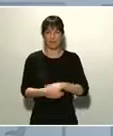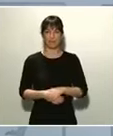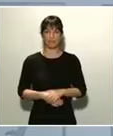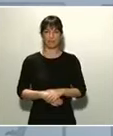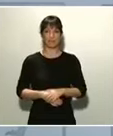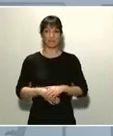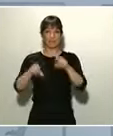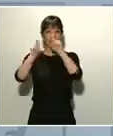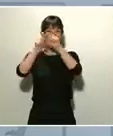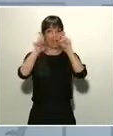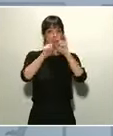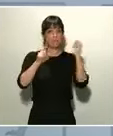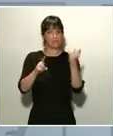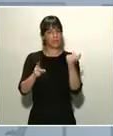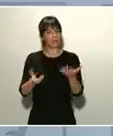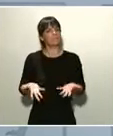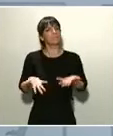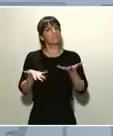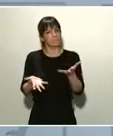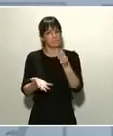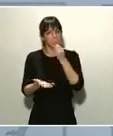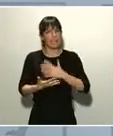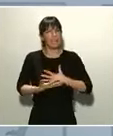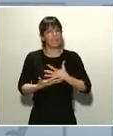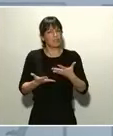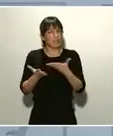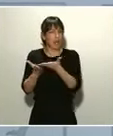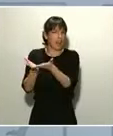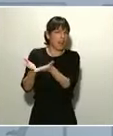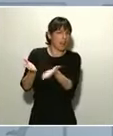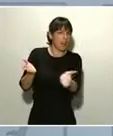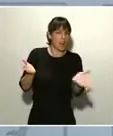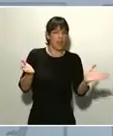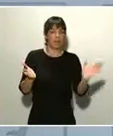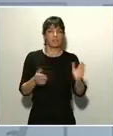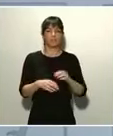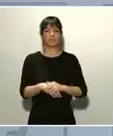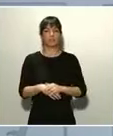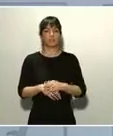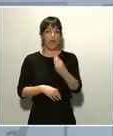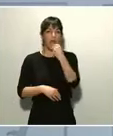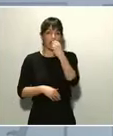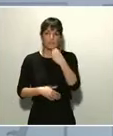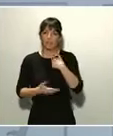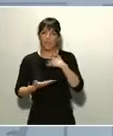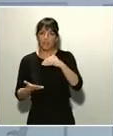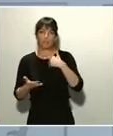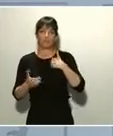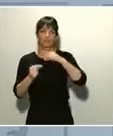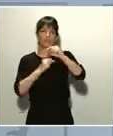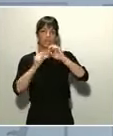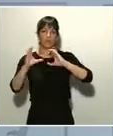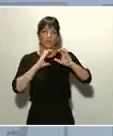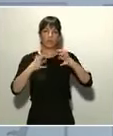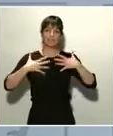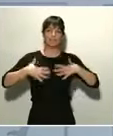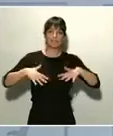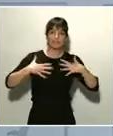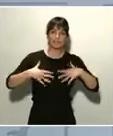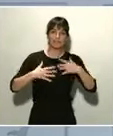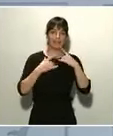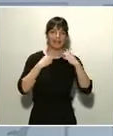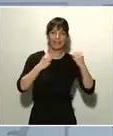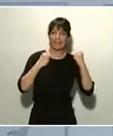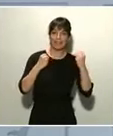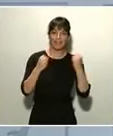generosa y muy amplia. Alimentación, telecomunicaciones, textil, energía… Todos